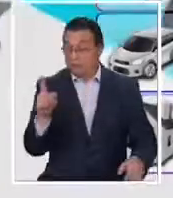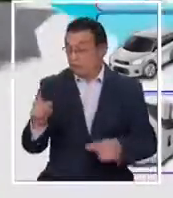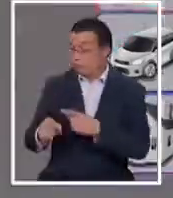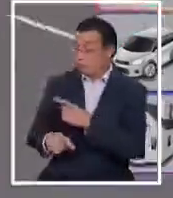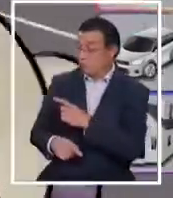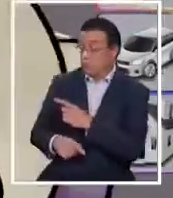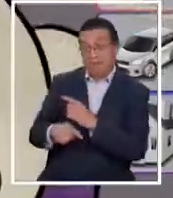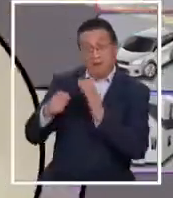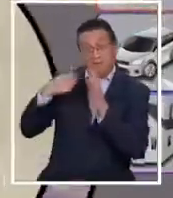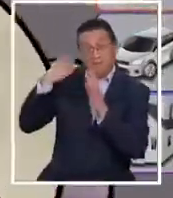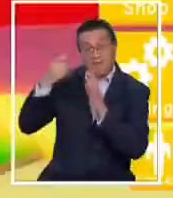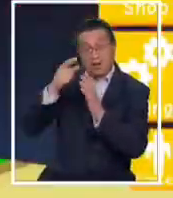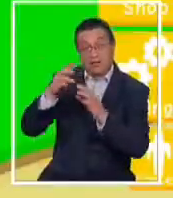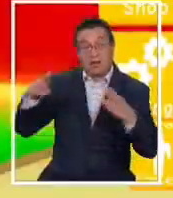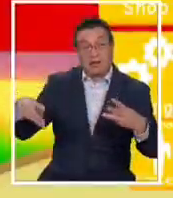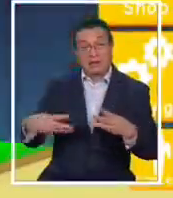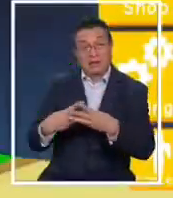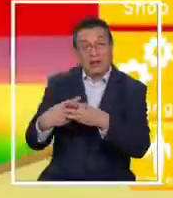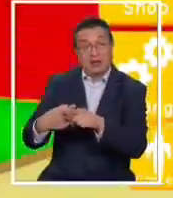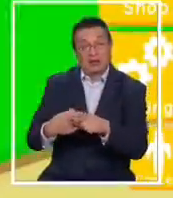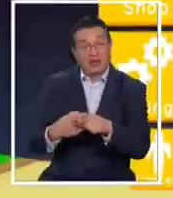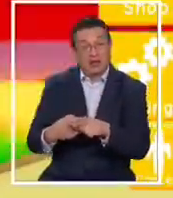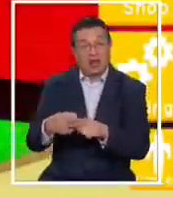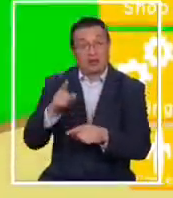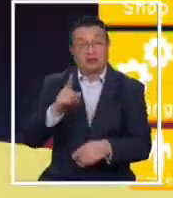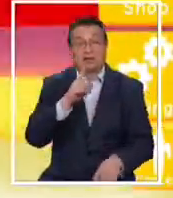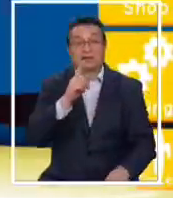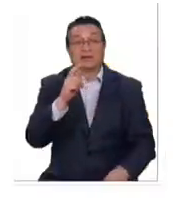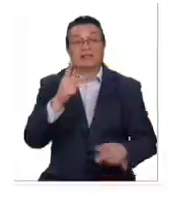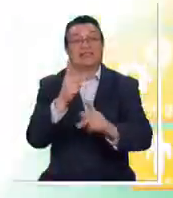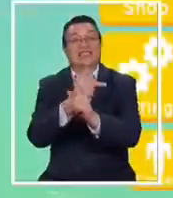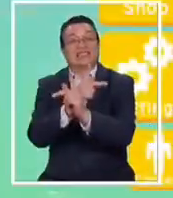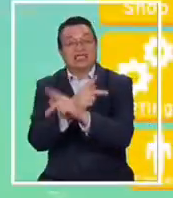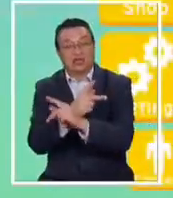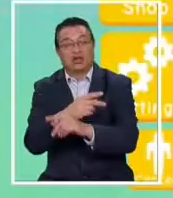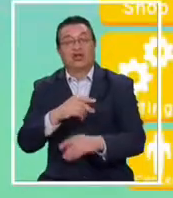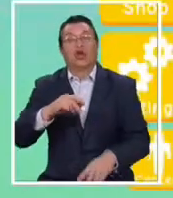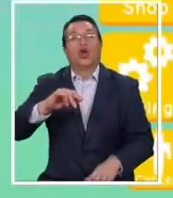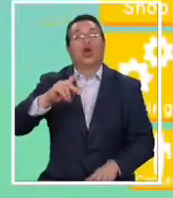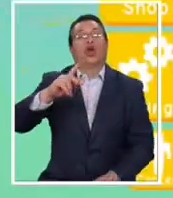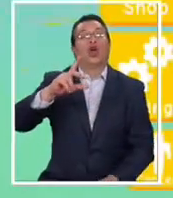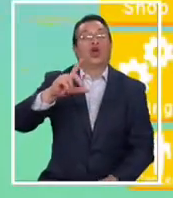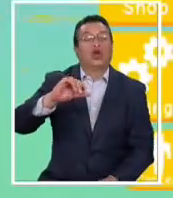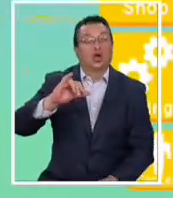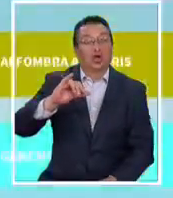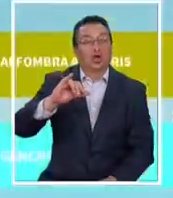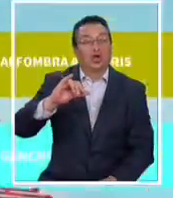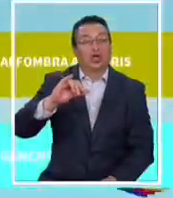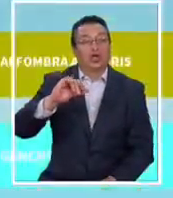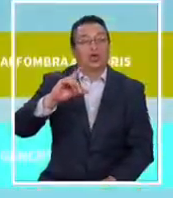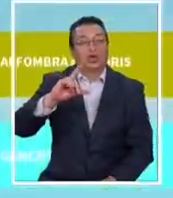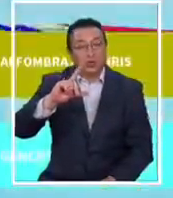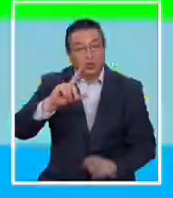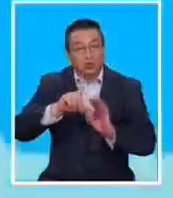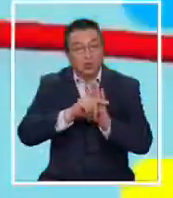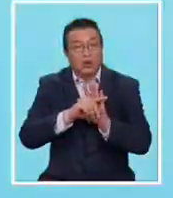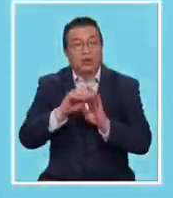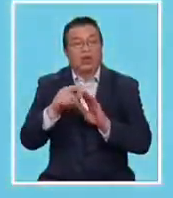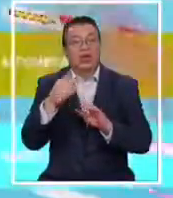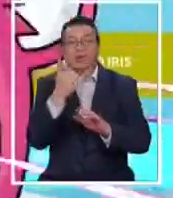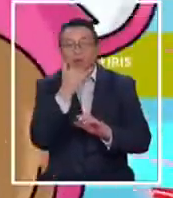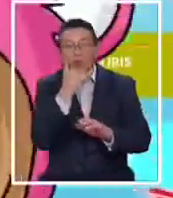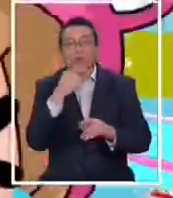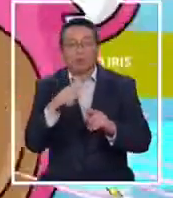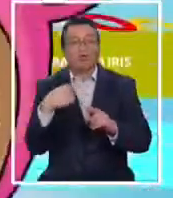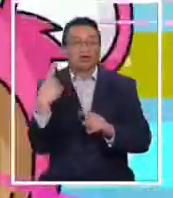tipo de videos en redes sociales. En TikTok, en Twitter, en YouTube son furor. Y los niños cada